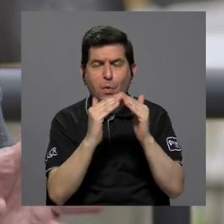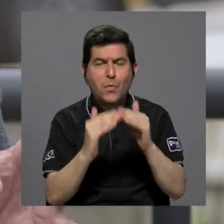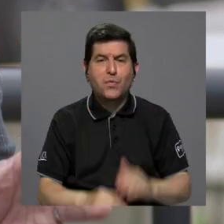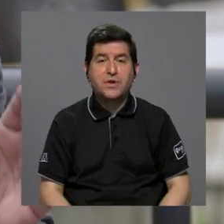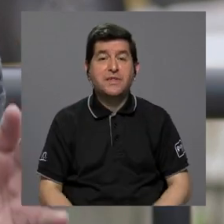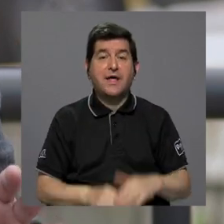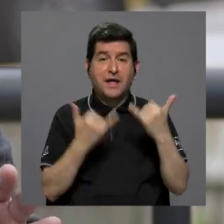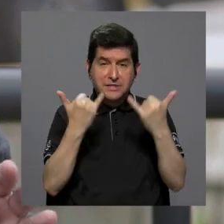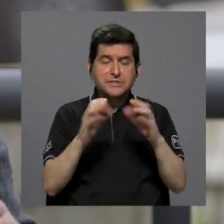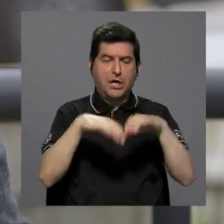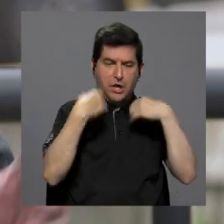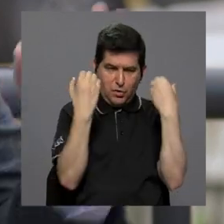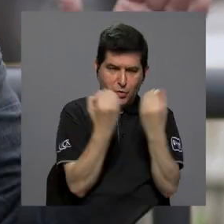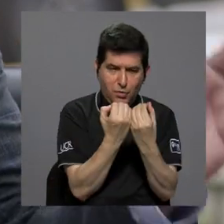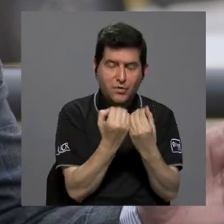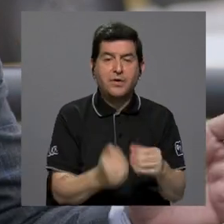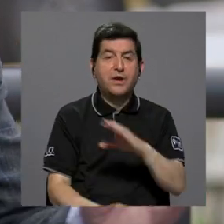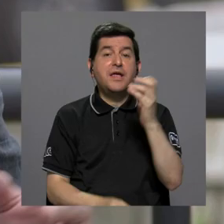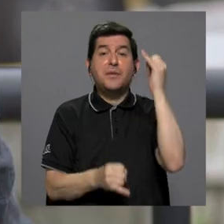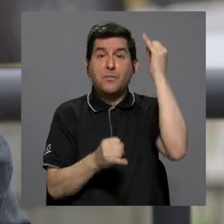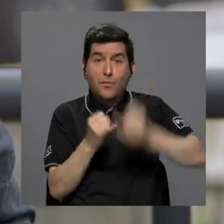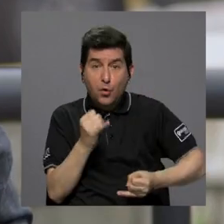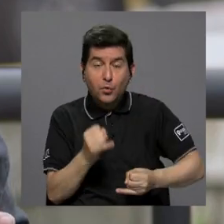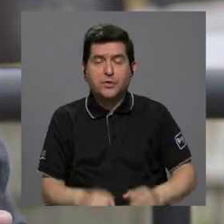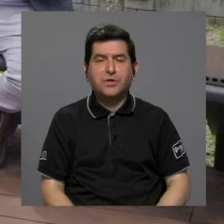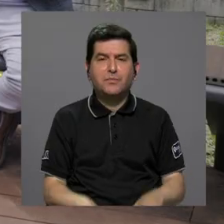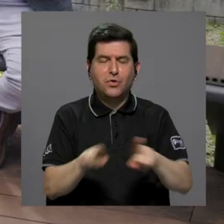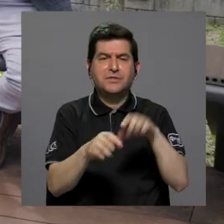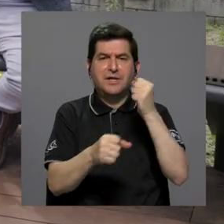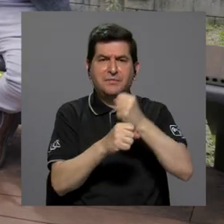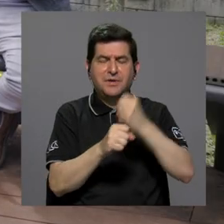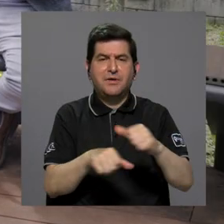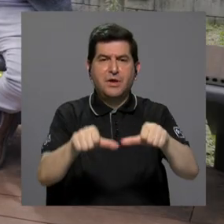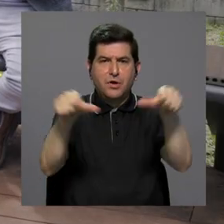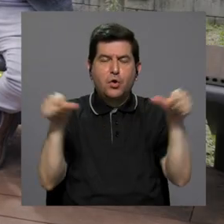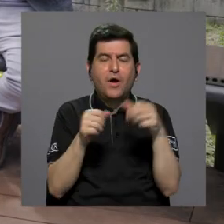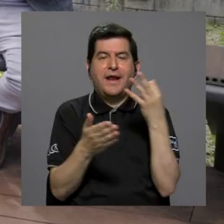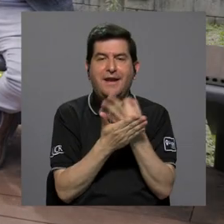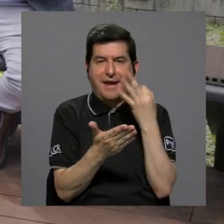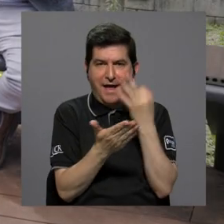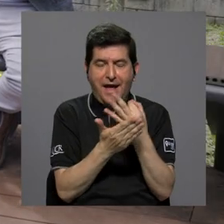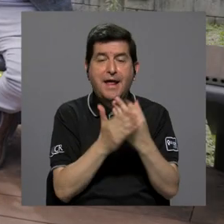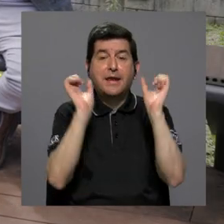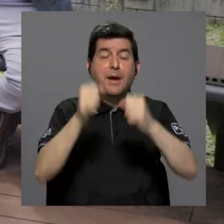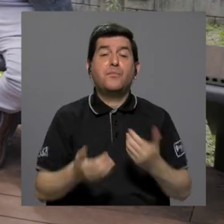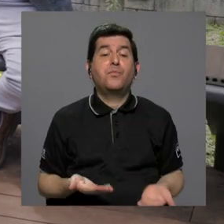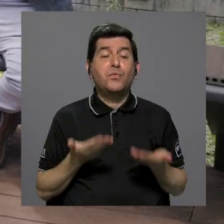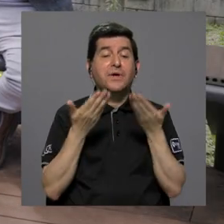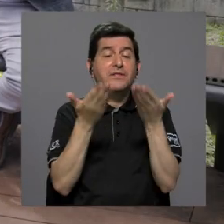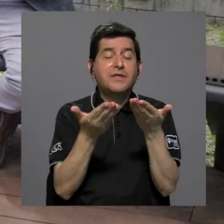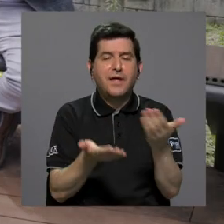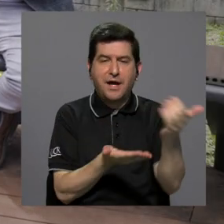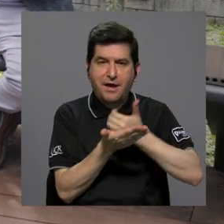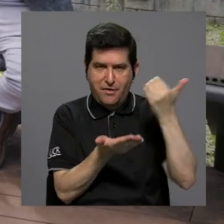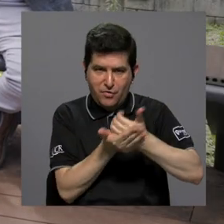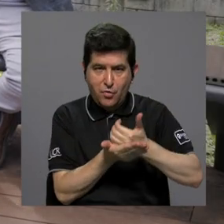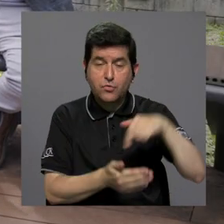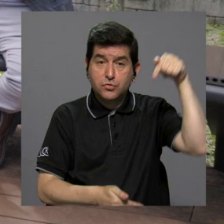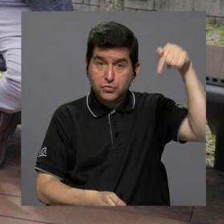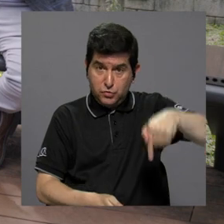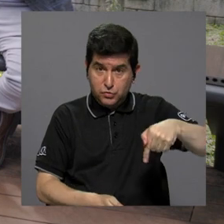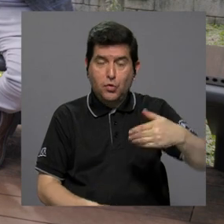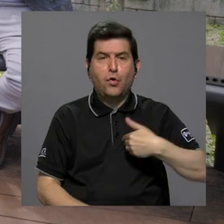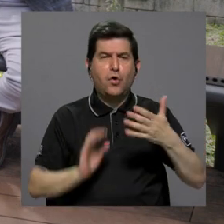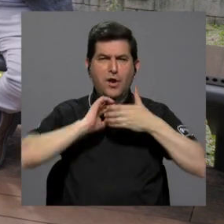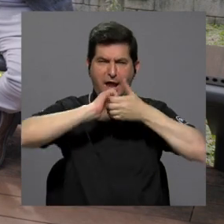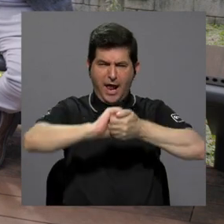comunidades organizadas. Y finalmente, queremos también trabajar con el sector financiero, que puede proveer recursos. Hoy